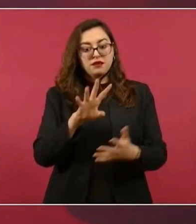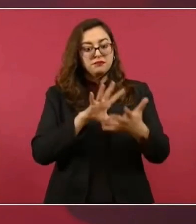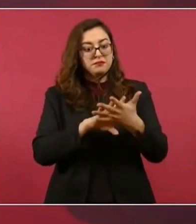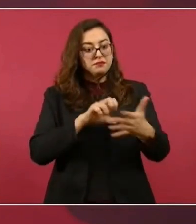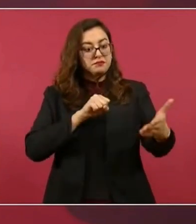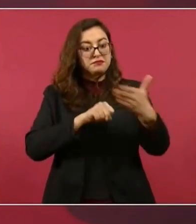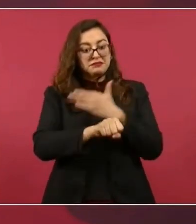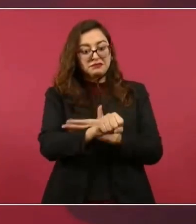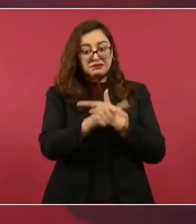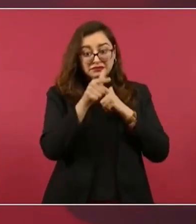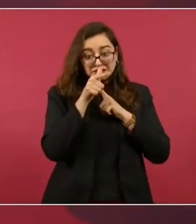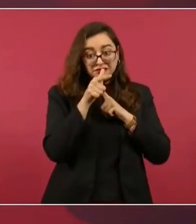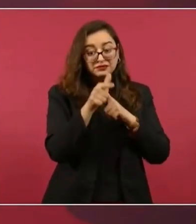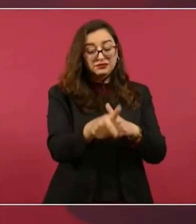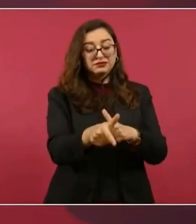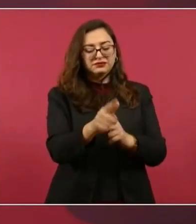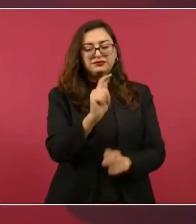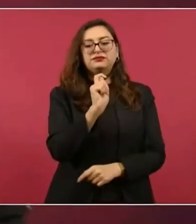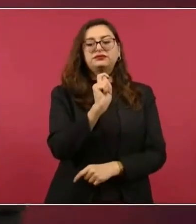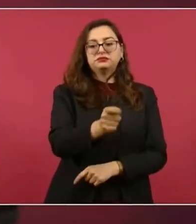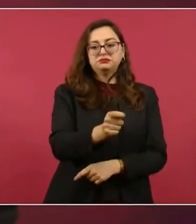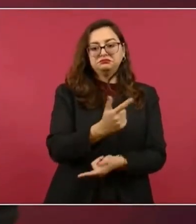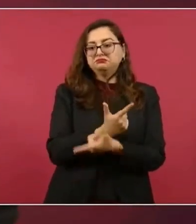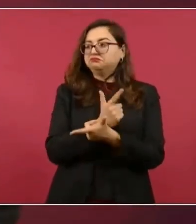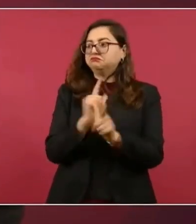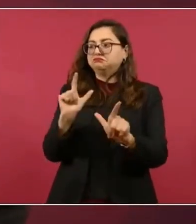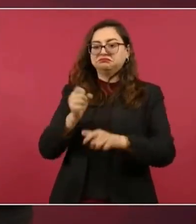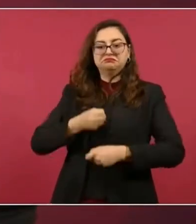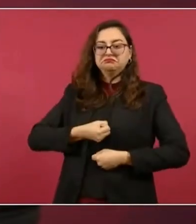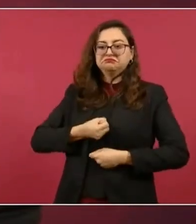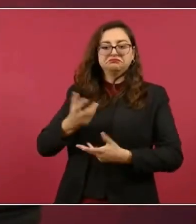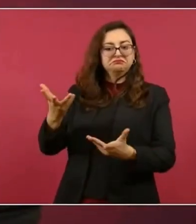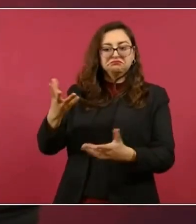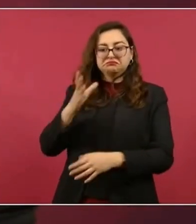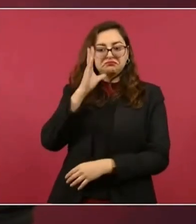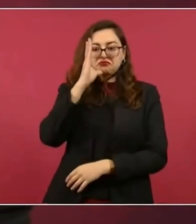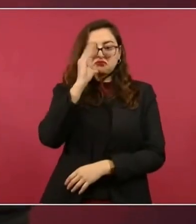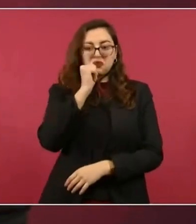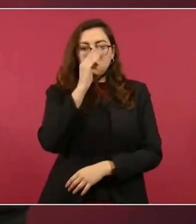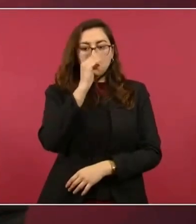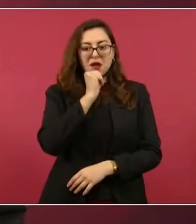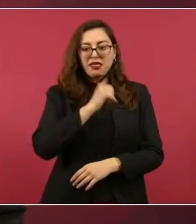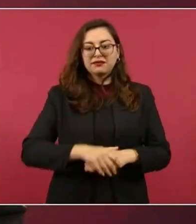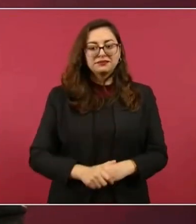pues continuar agraviando